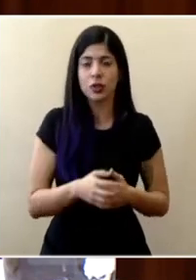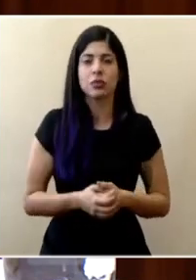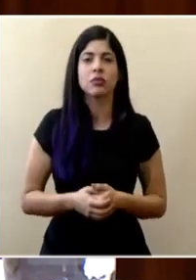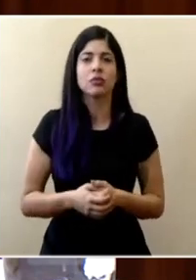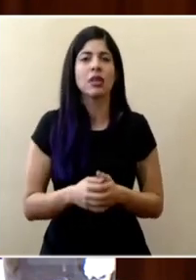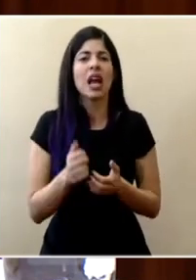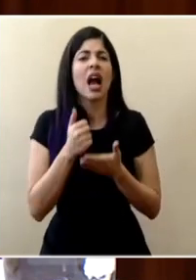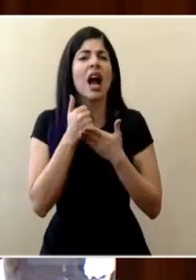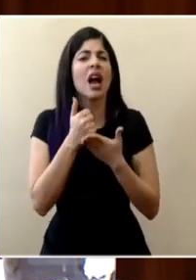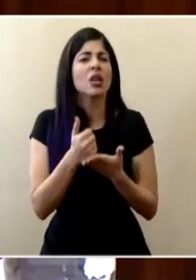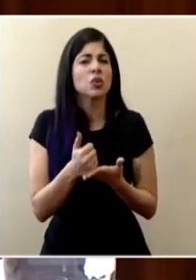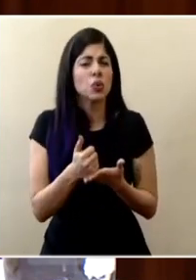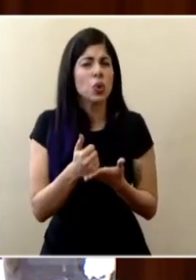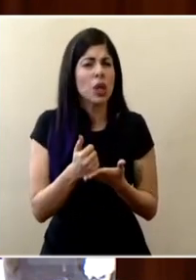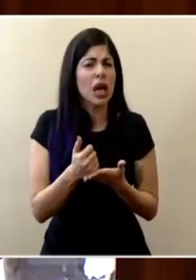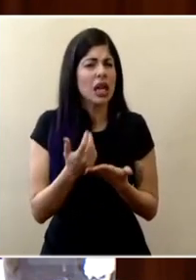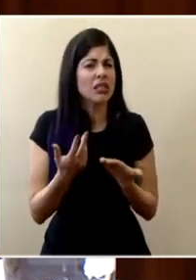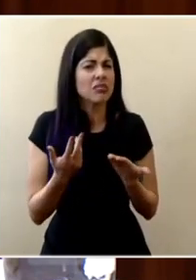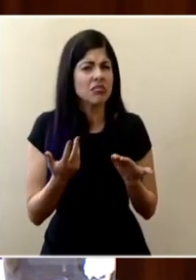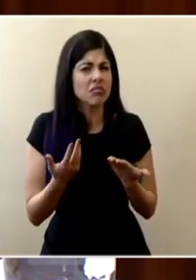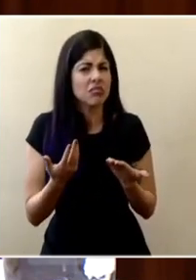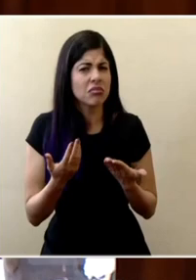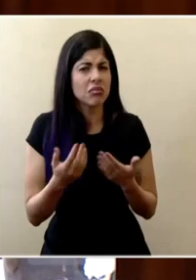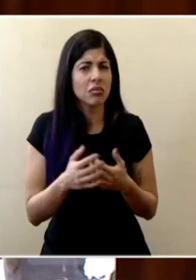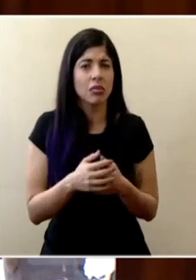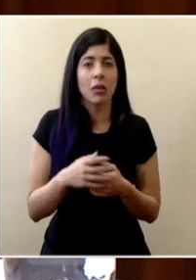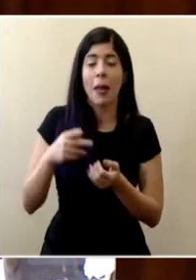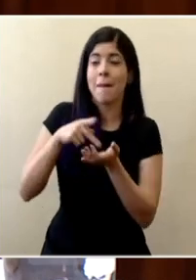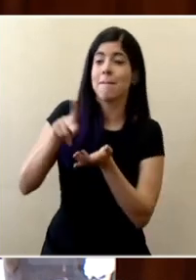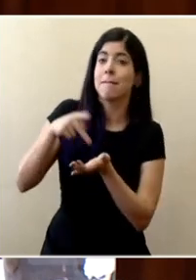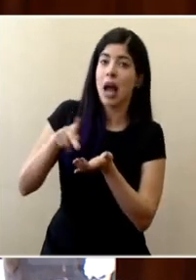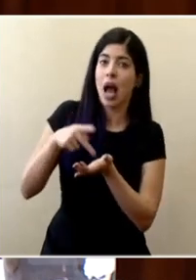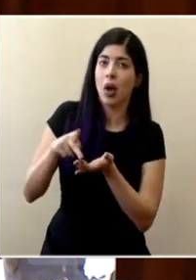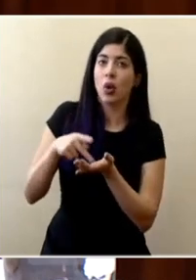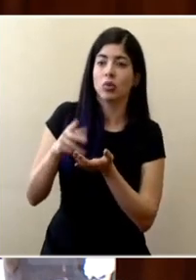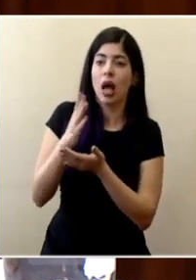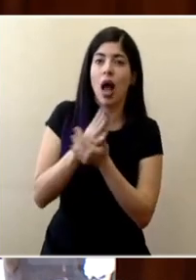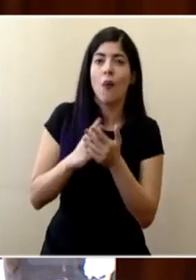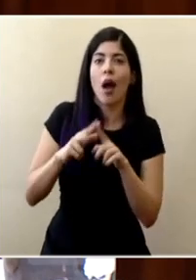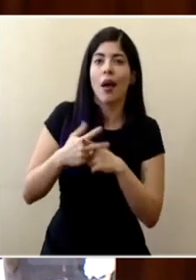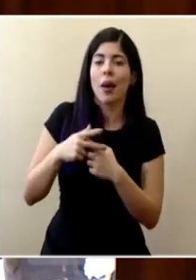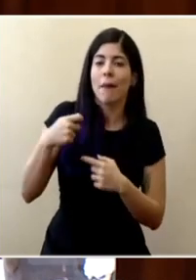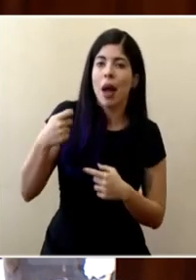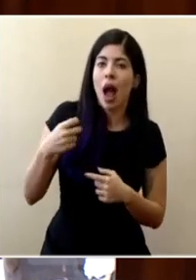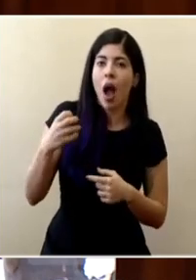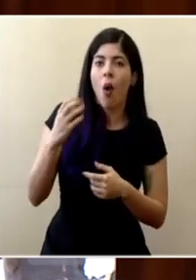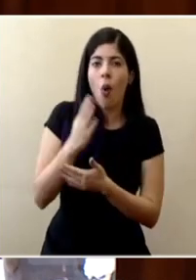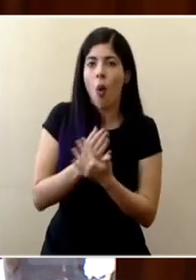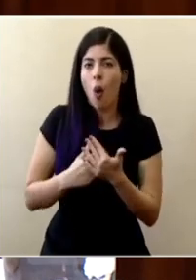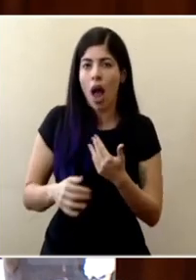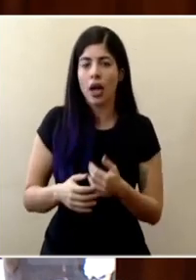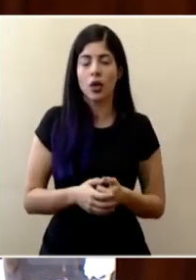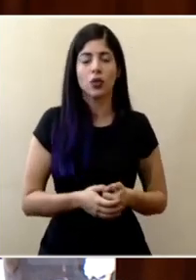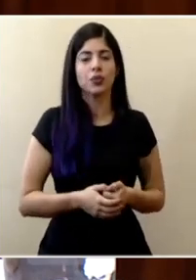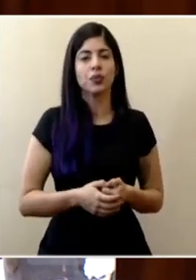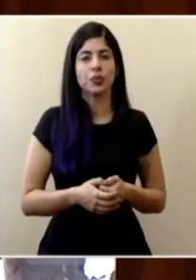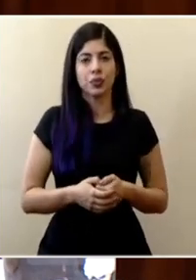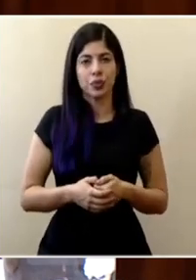¿ayudar en qué sentido? En los pagos en los pagos hacer algún arreglo de pago o algo por el estilo